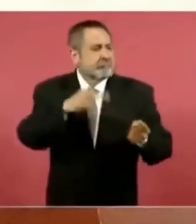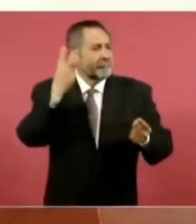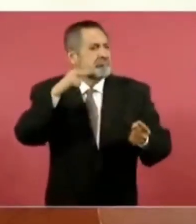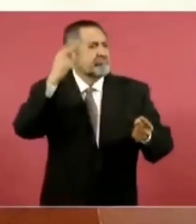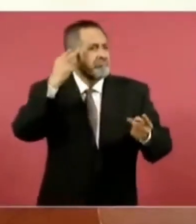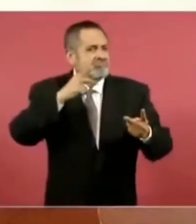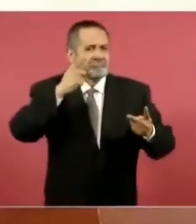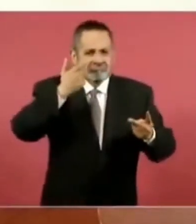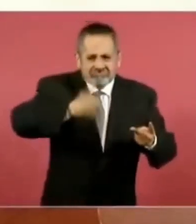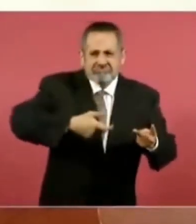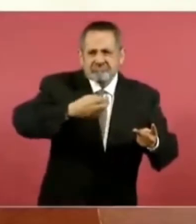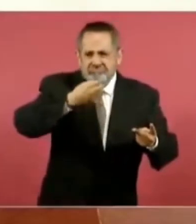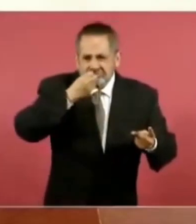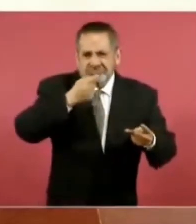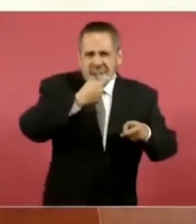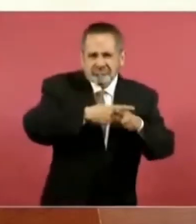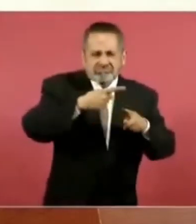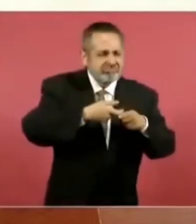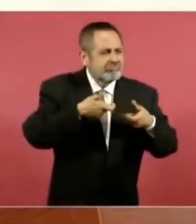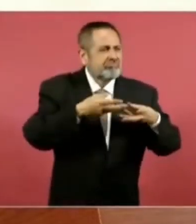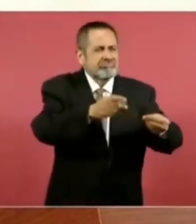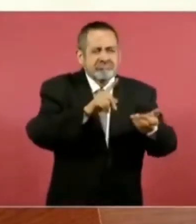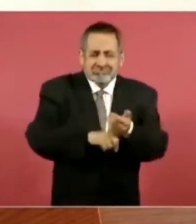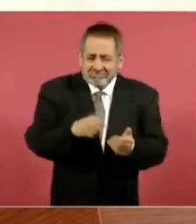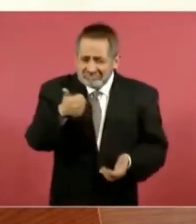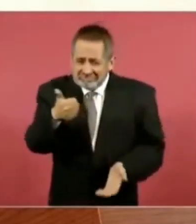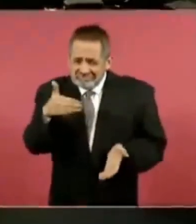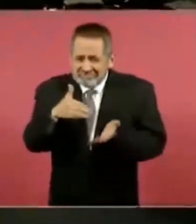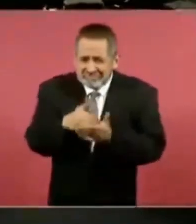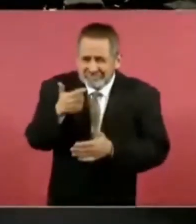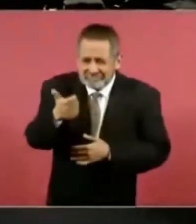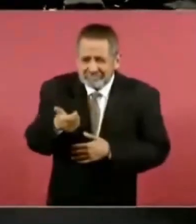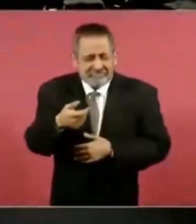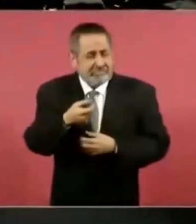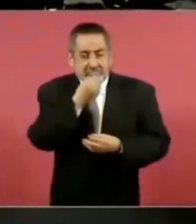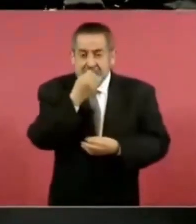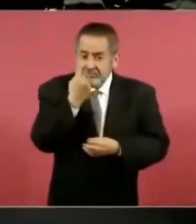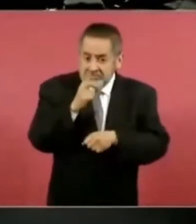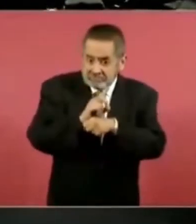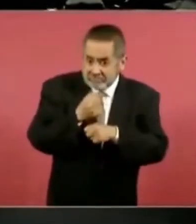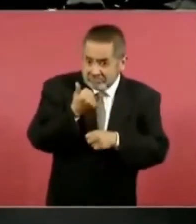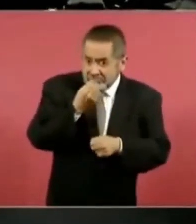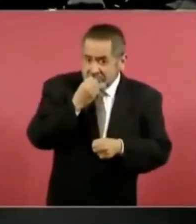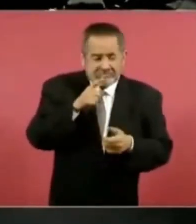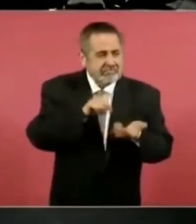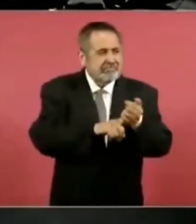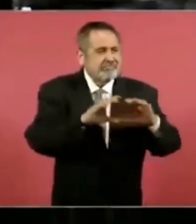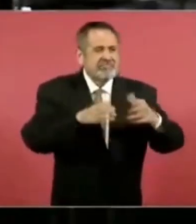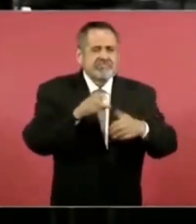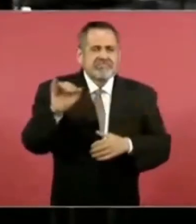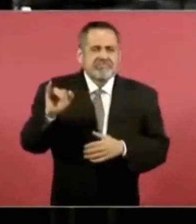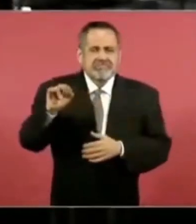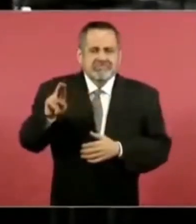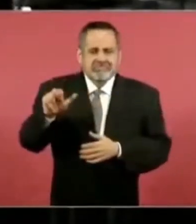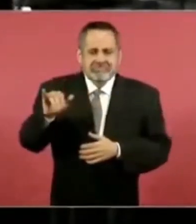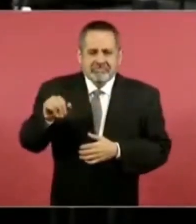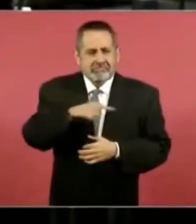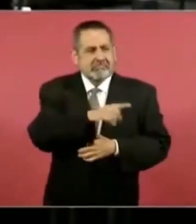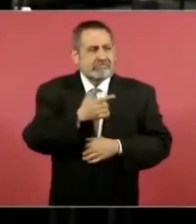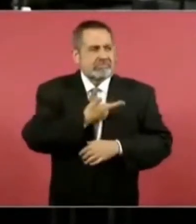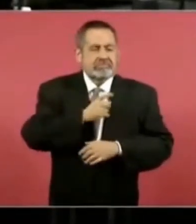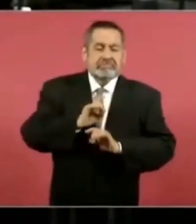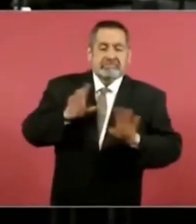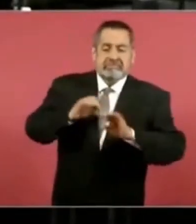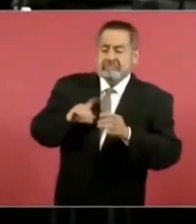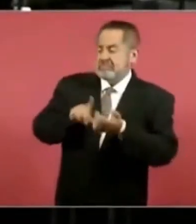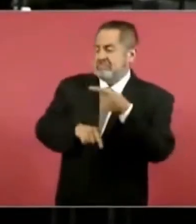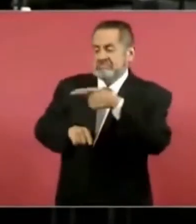comida, con dinero del pueblo, hasta seis mil pesos en sus comidas los comisionados del INAI. Ahí no les gusta el periodismo,